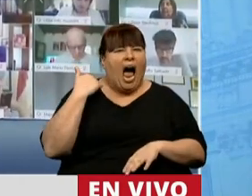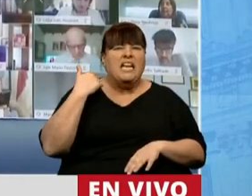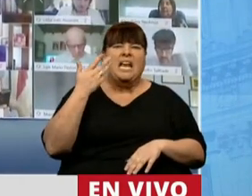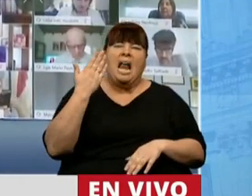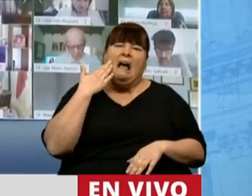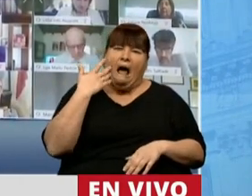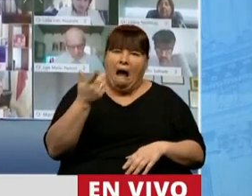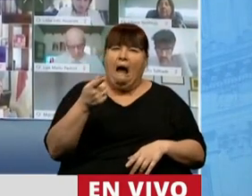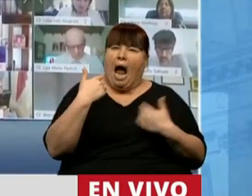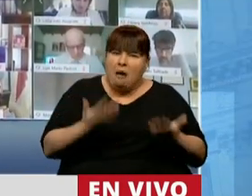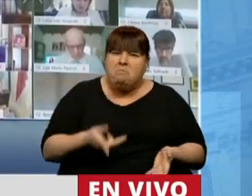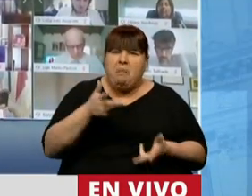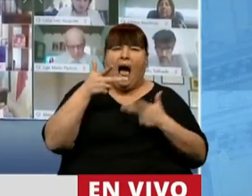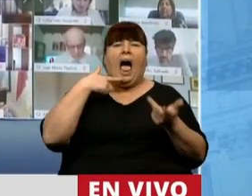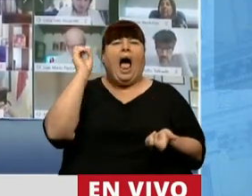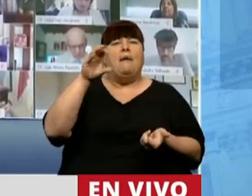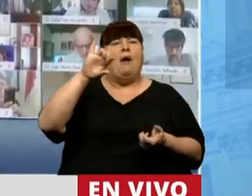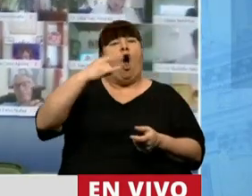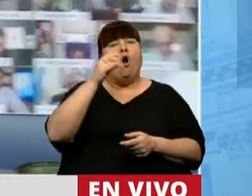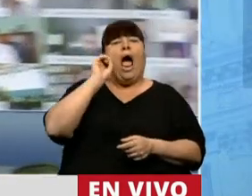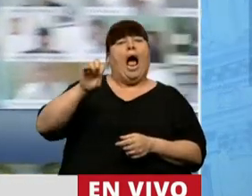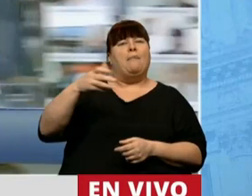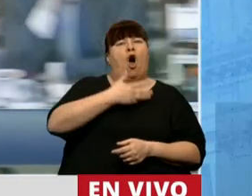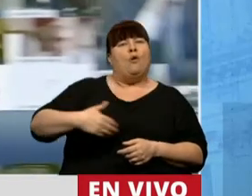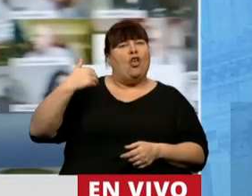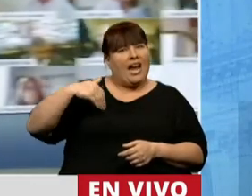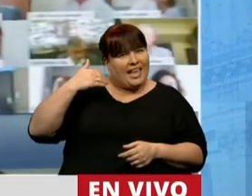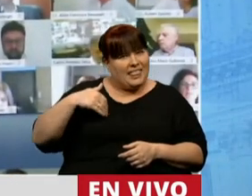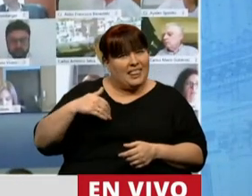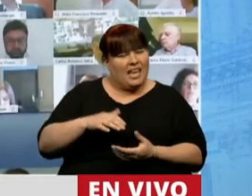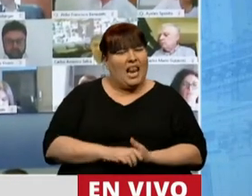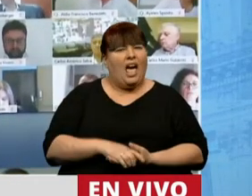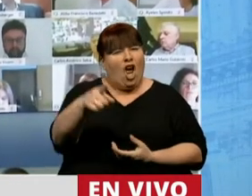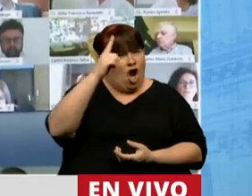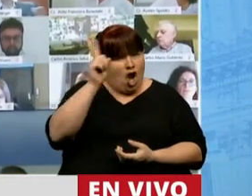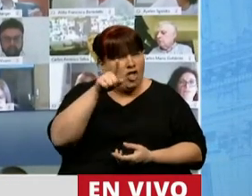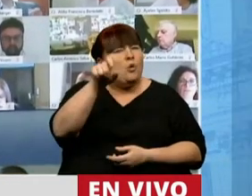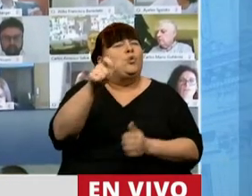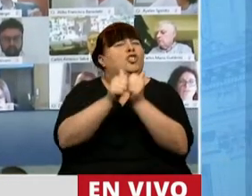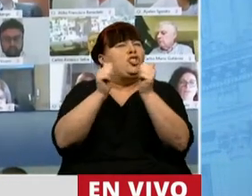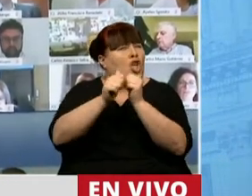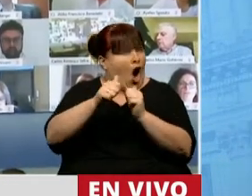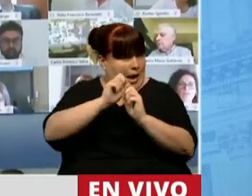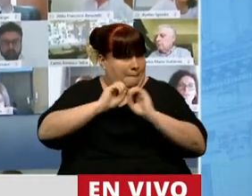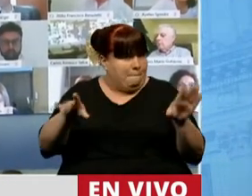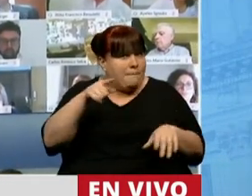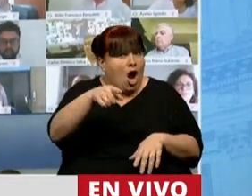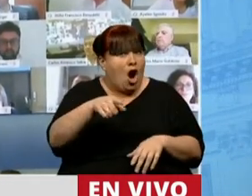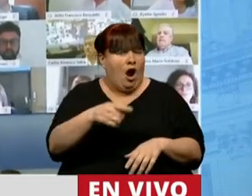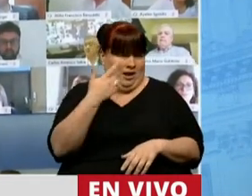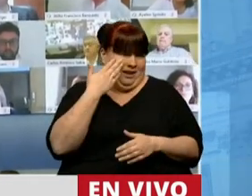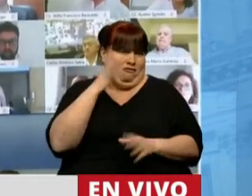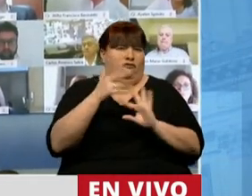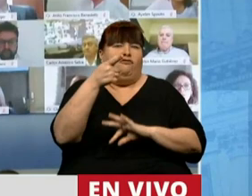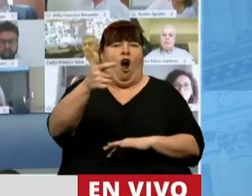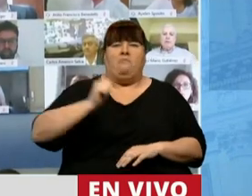el tupé de condenar en Naciones Unidas al gobierno argentino no sabe que tiene una historia por atrás que revela